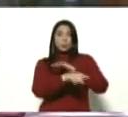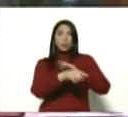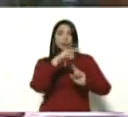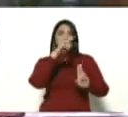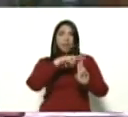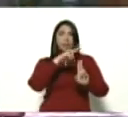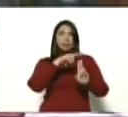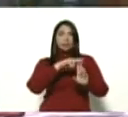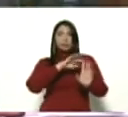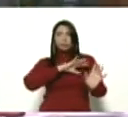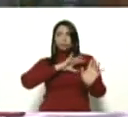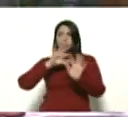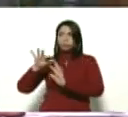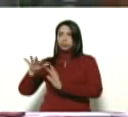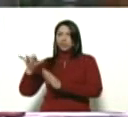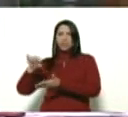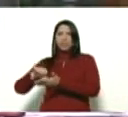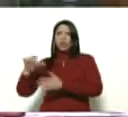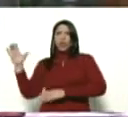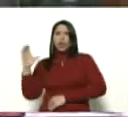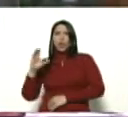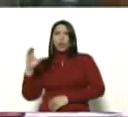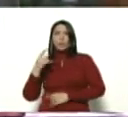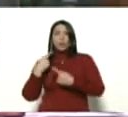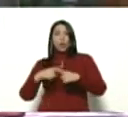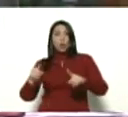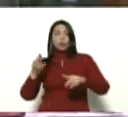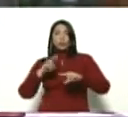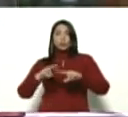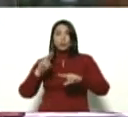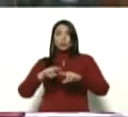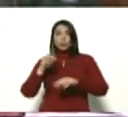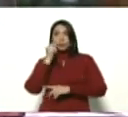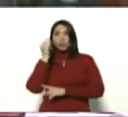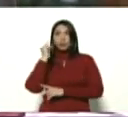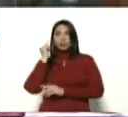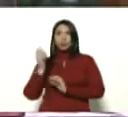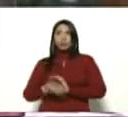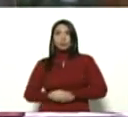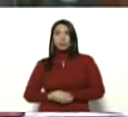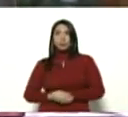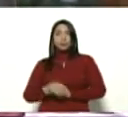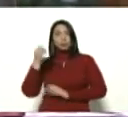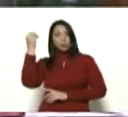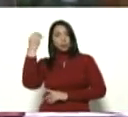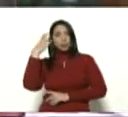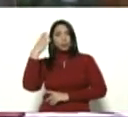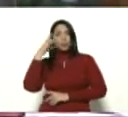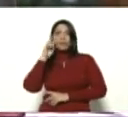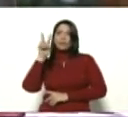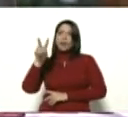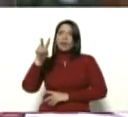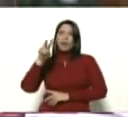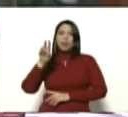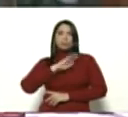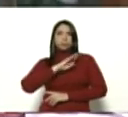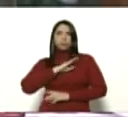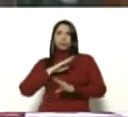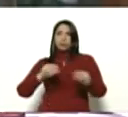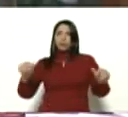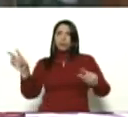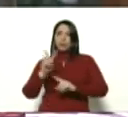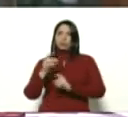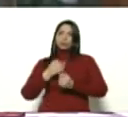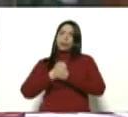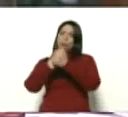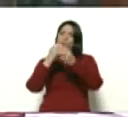que habían regresado de Colombia otro niño otra niña que ve la luz en su tierra en Venezuela y es el